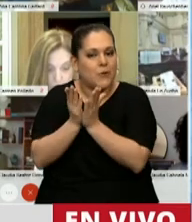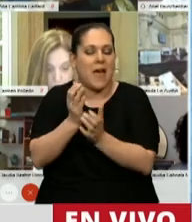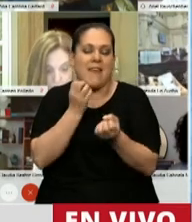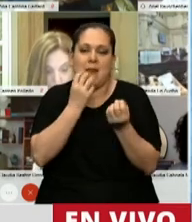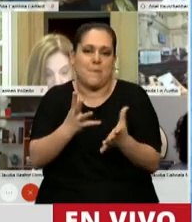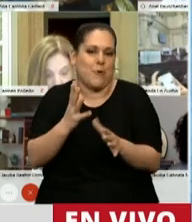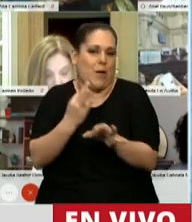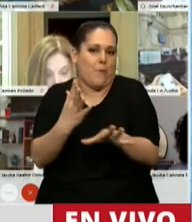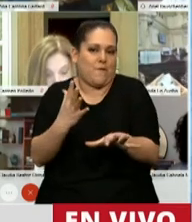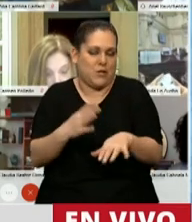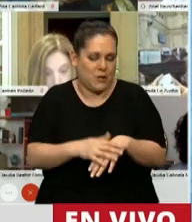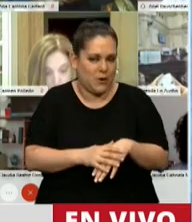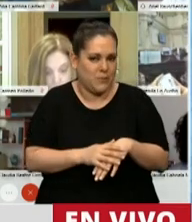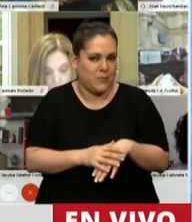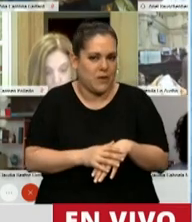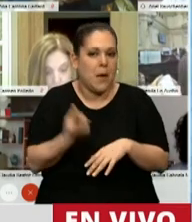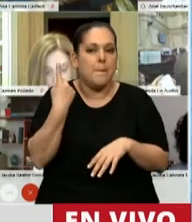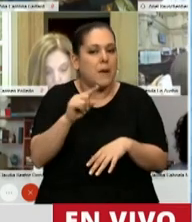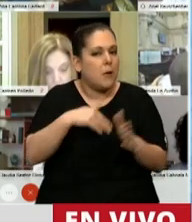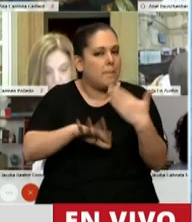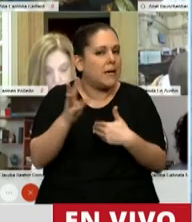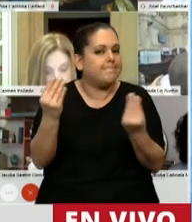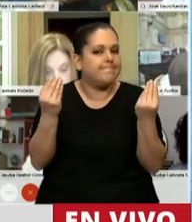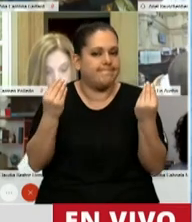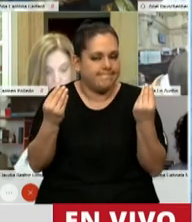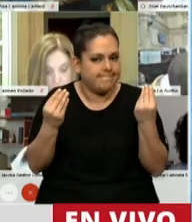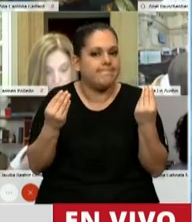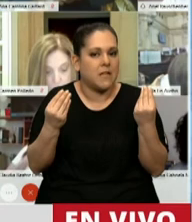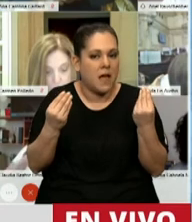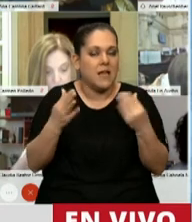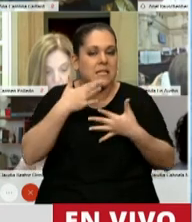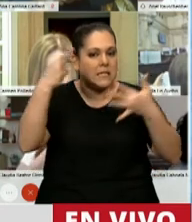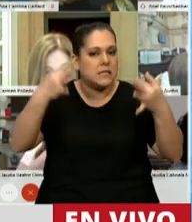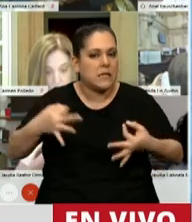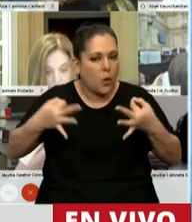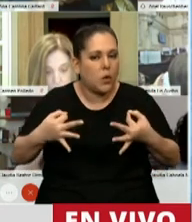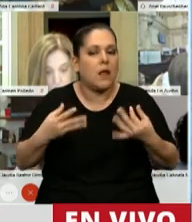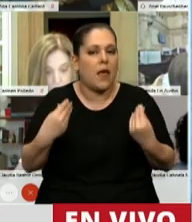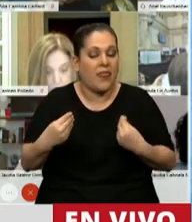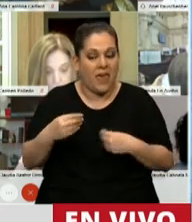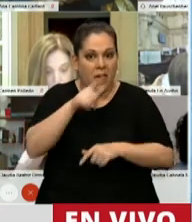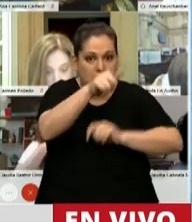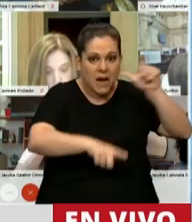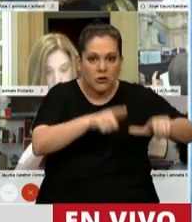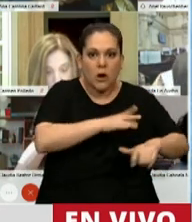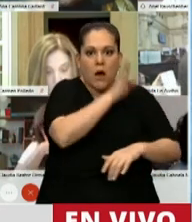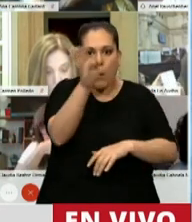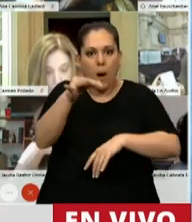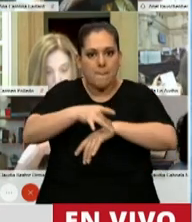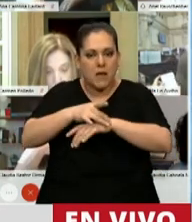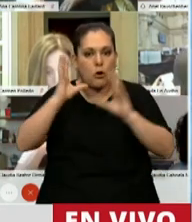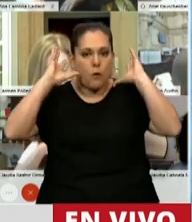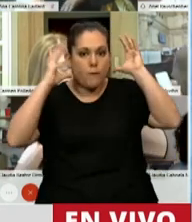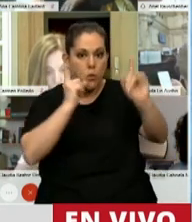profesión, pero sobre todo darle la seguridad también al paciente de que va a ser